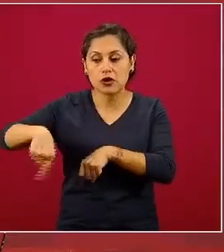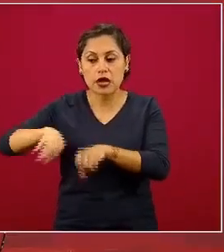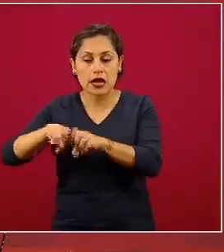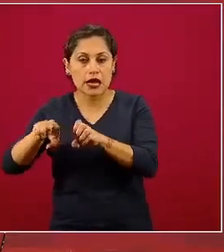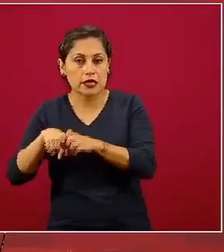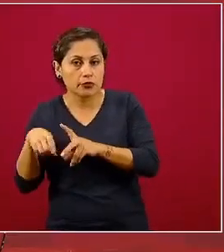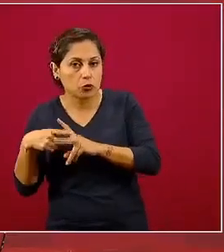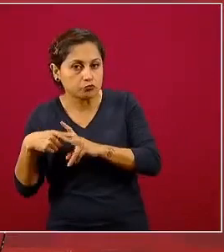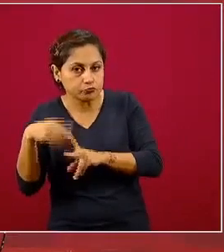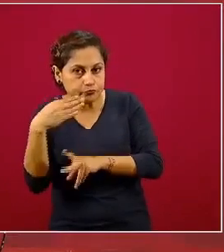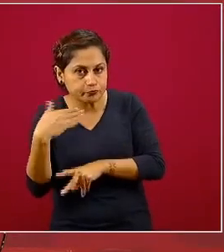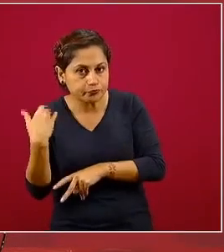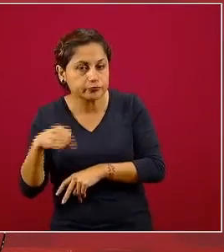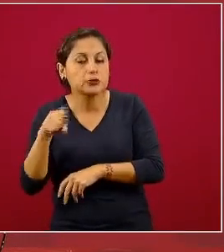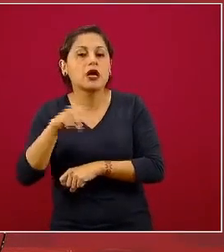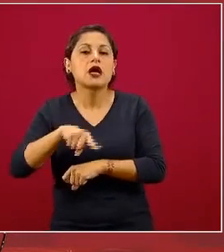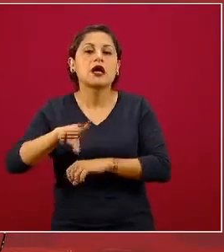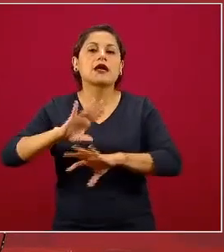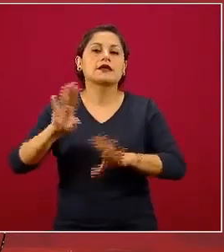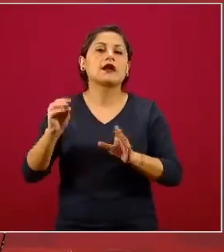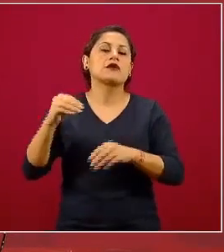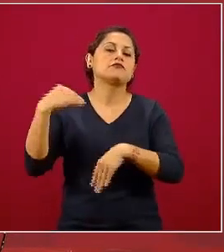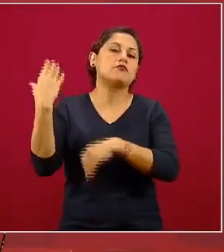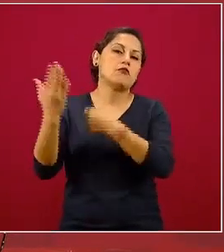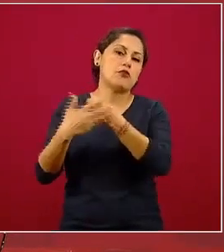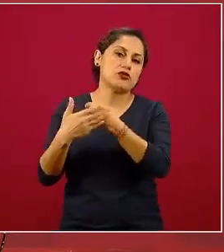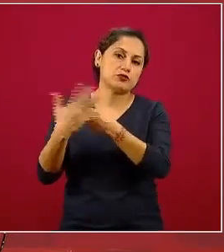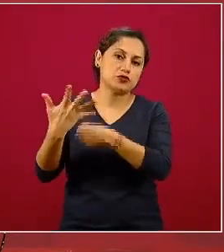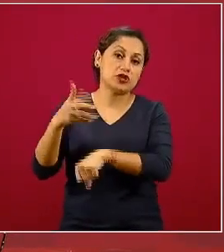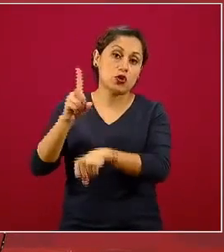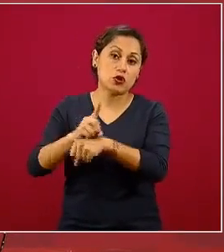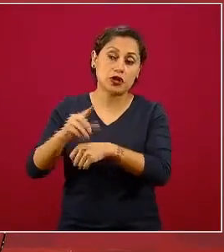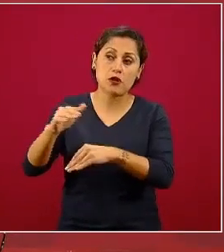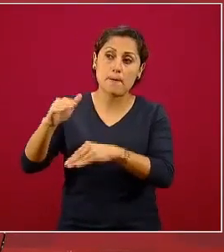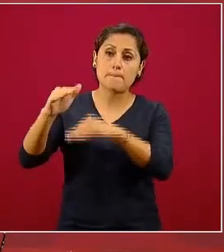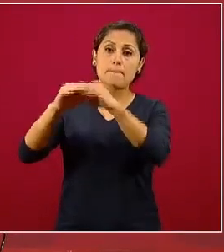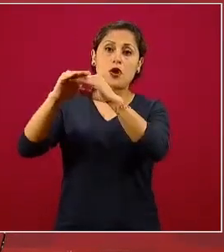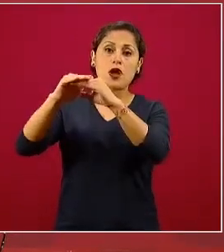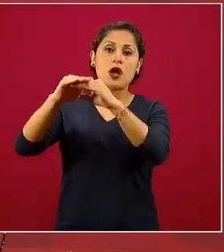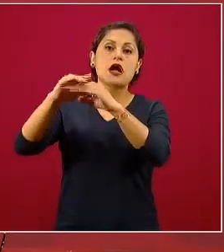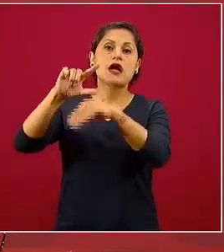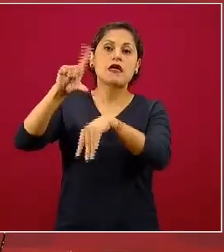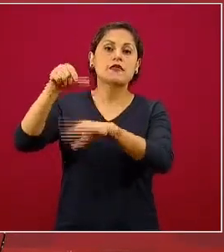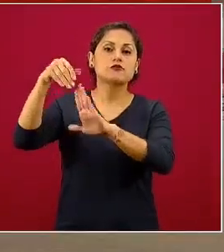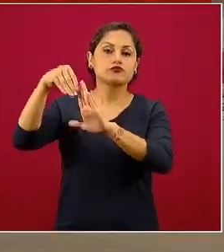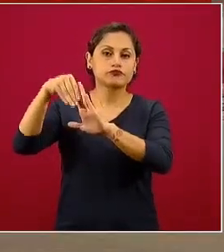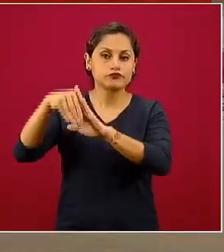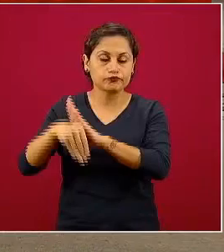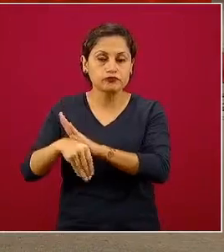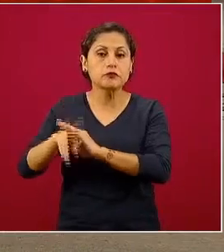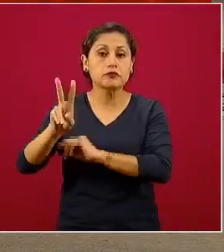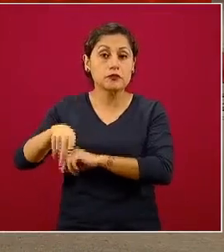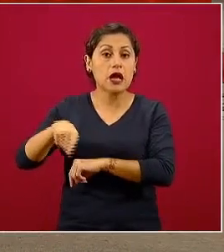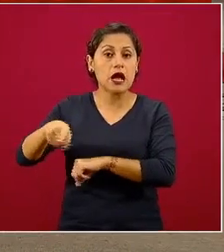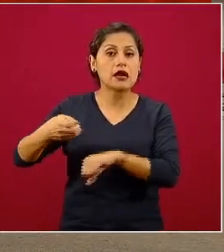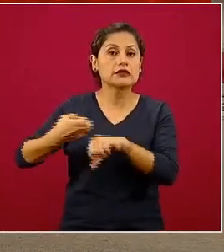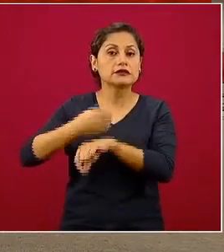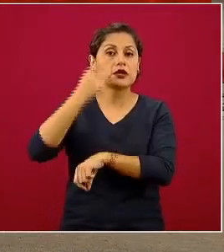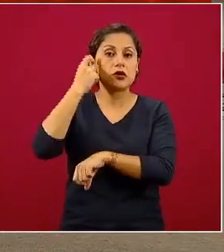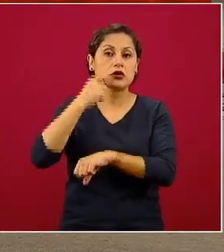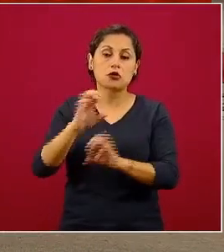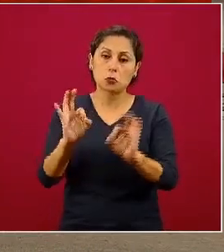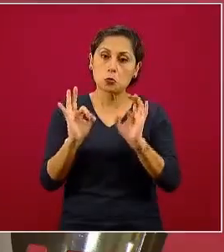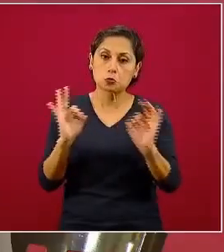punto máximo y si todo va bien, empezará a descender. Se ha mantenido una buena reducción de la movilidad en el espacio público, entonces